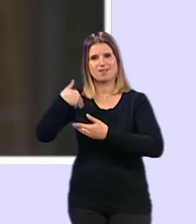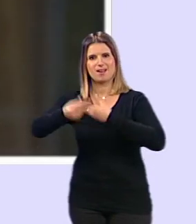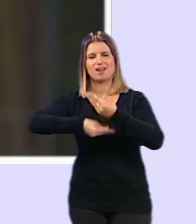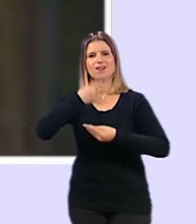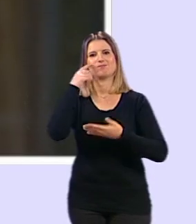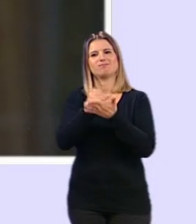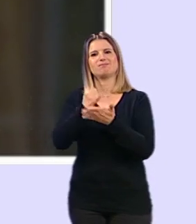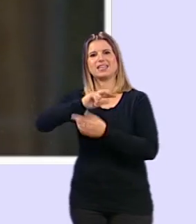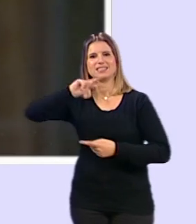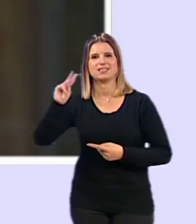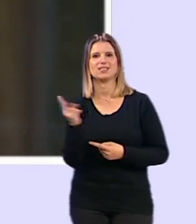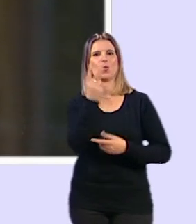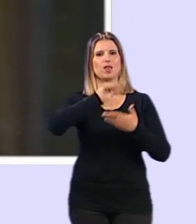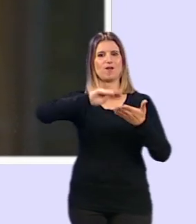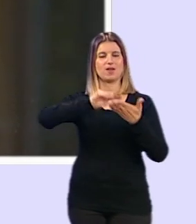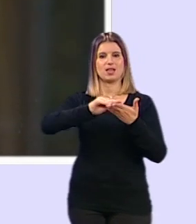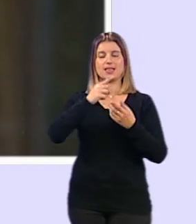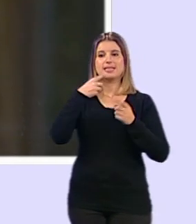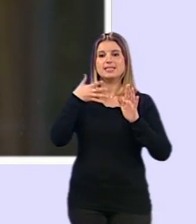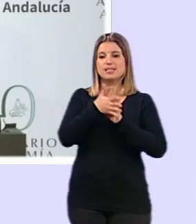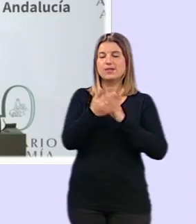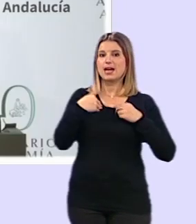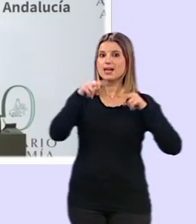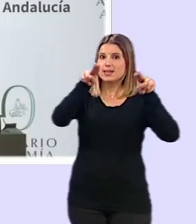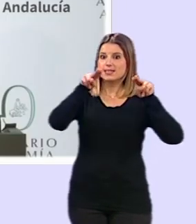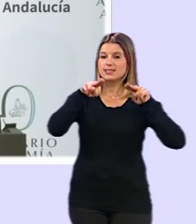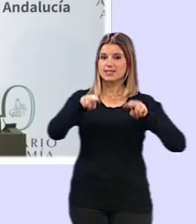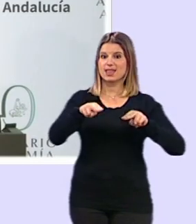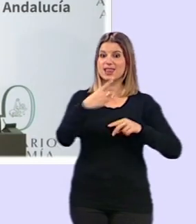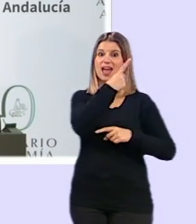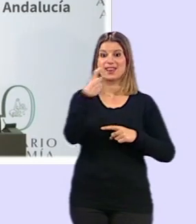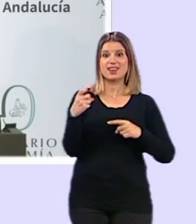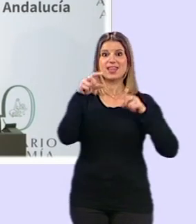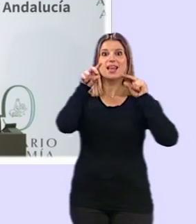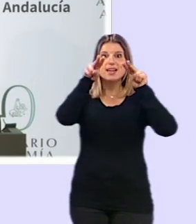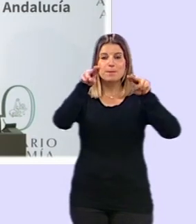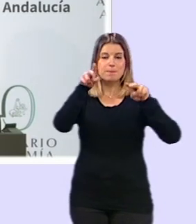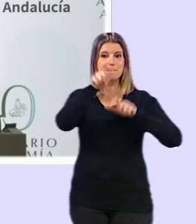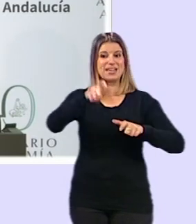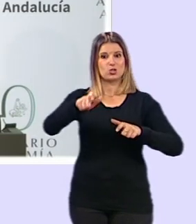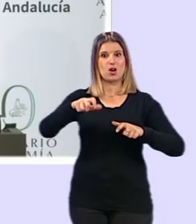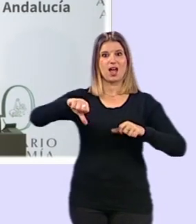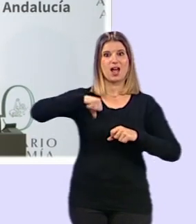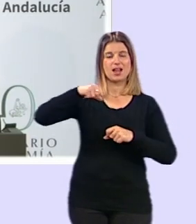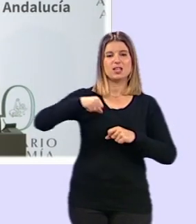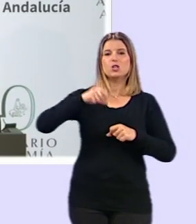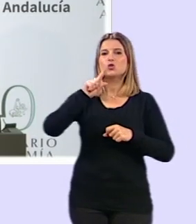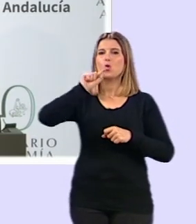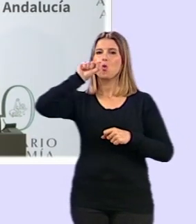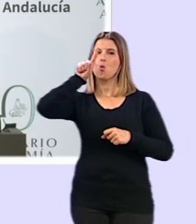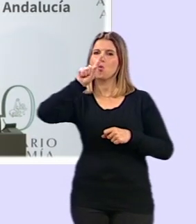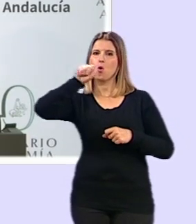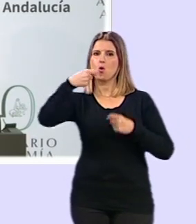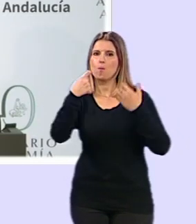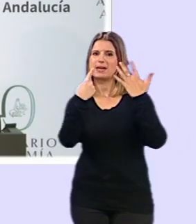testeo de segunda vuelta. Es decir, en nuestra residencia, de cada 100 personas que tenemos ingresadas, solamente 1,76